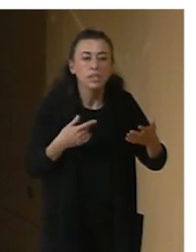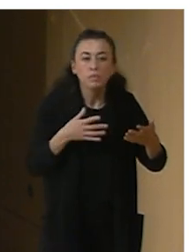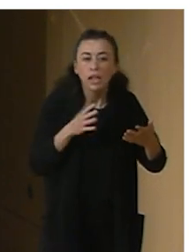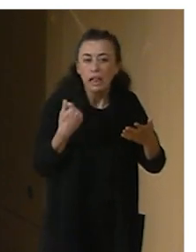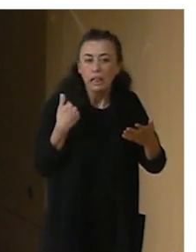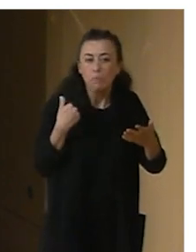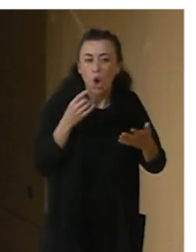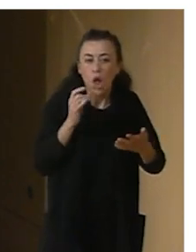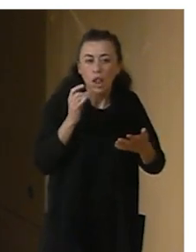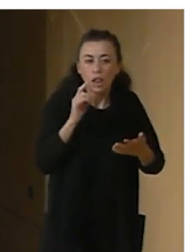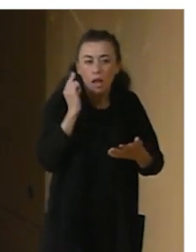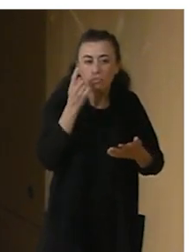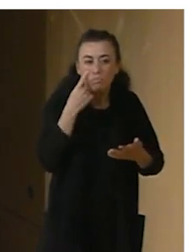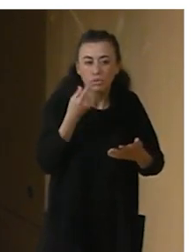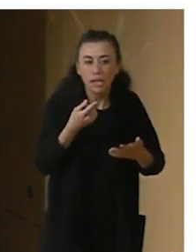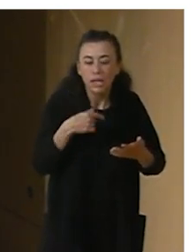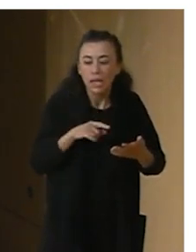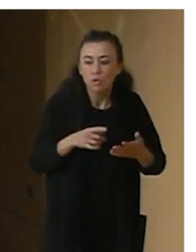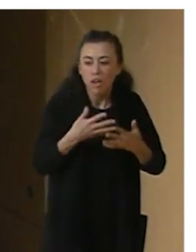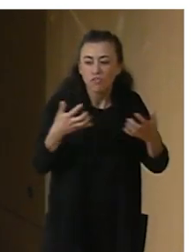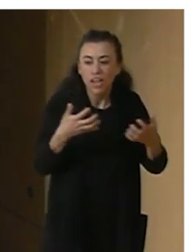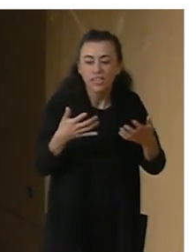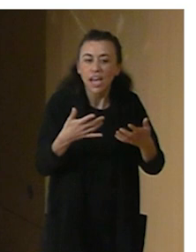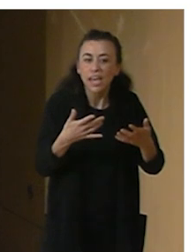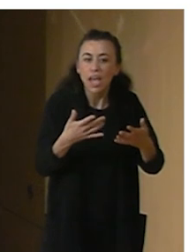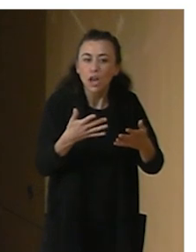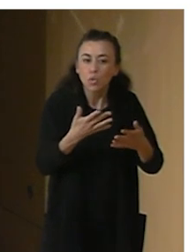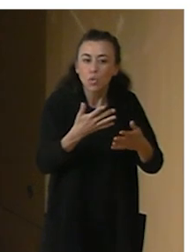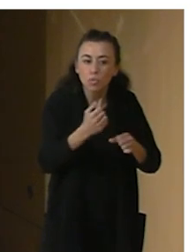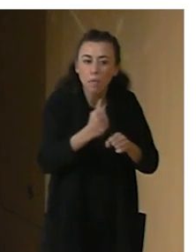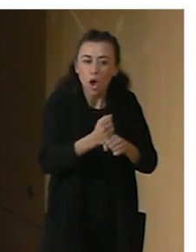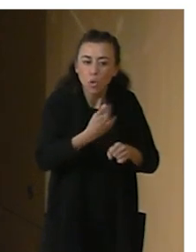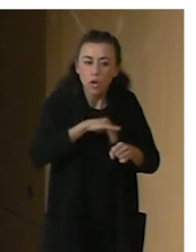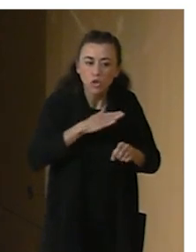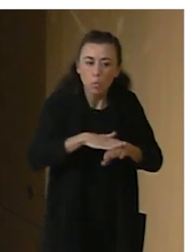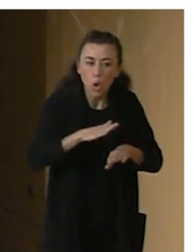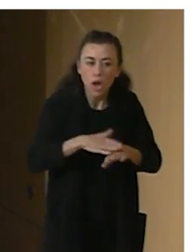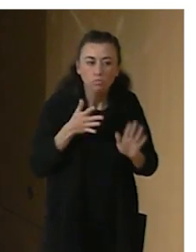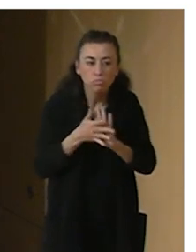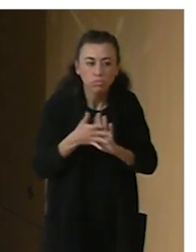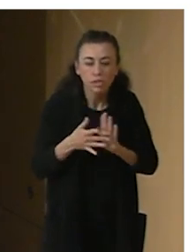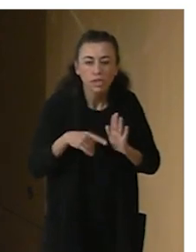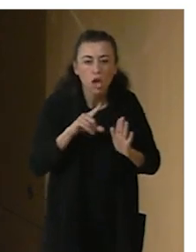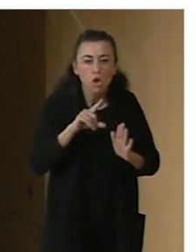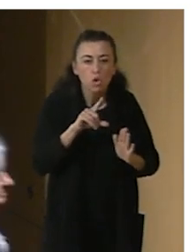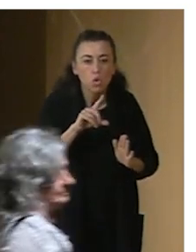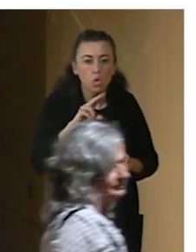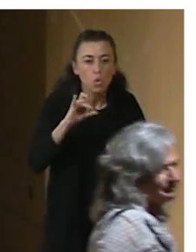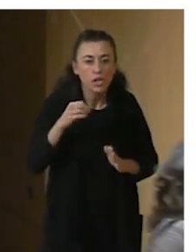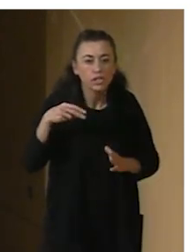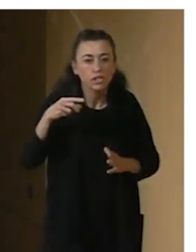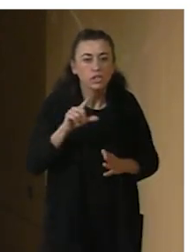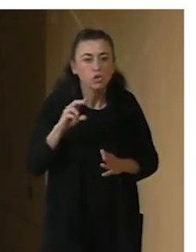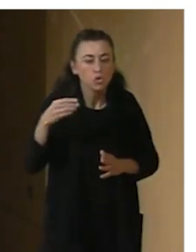el porqué de nuestro trabajo. Es una frase de Luis Gluck, una poeta recientemente fallecida, que